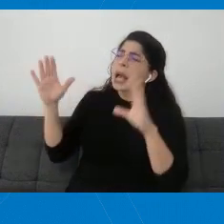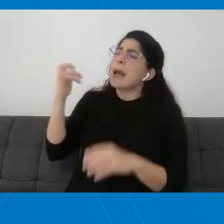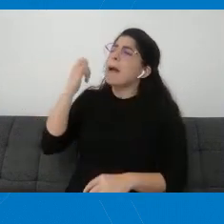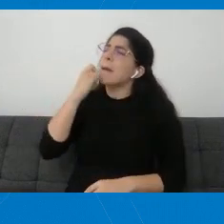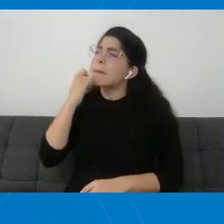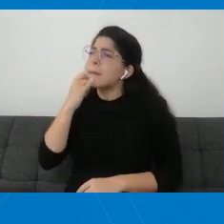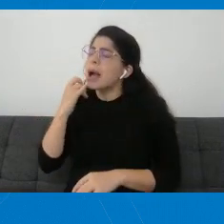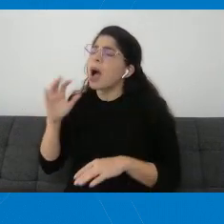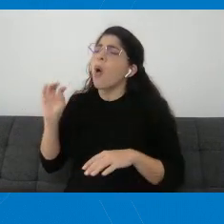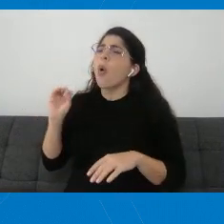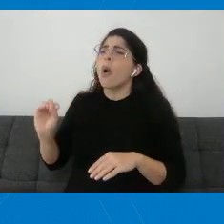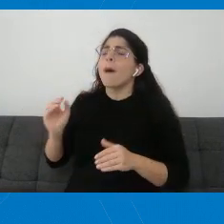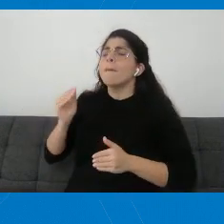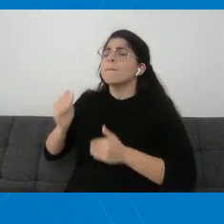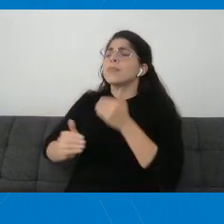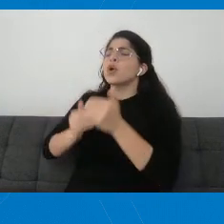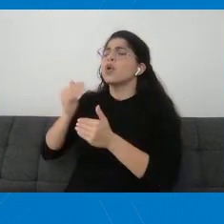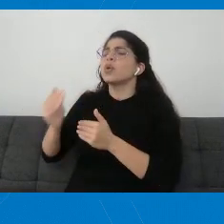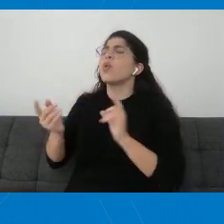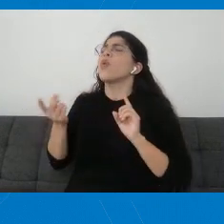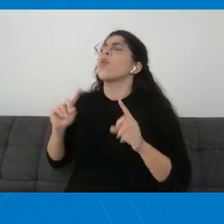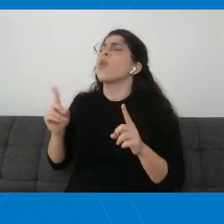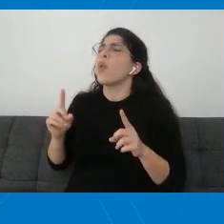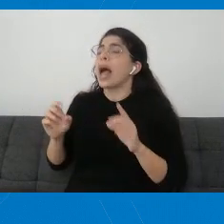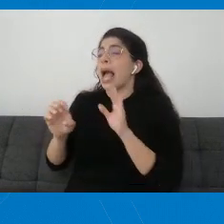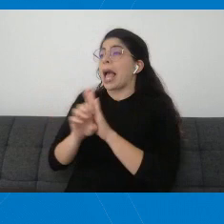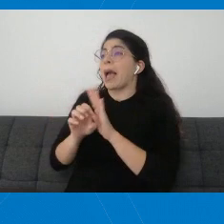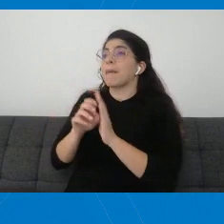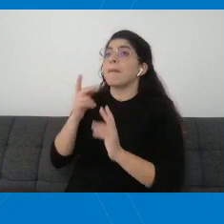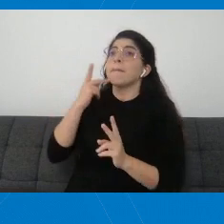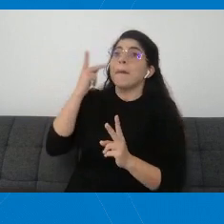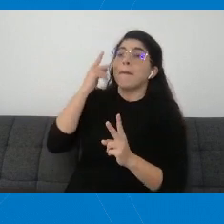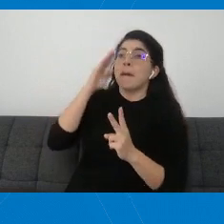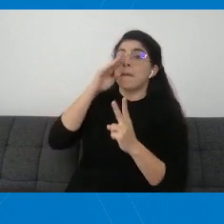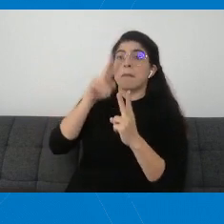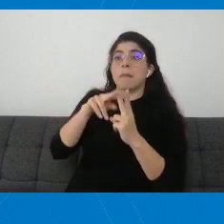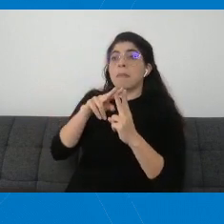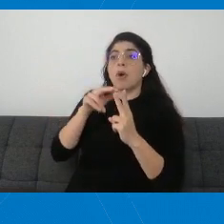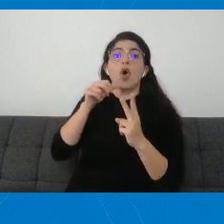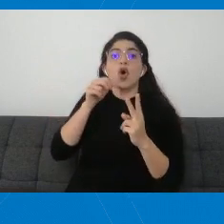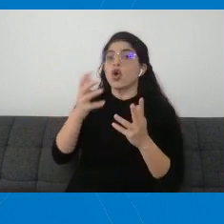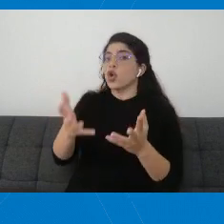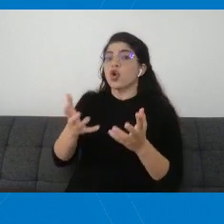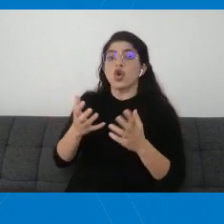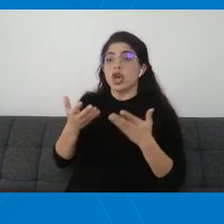proceso para los padres y madres que no lleven a vacunar a los niños.